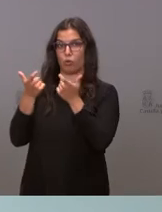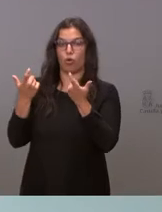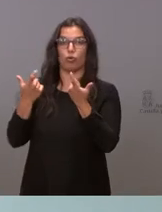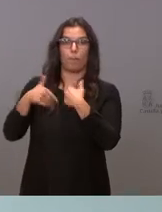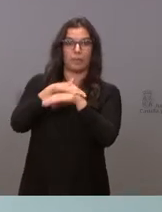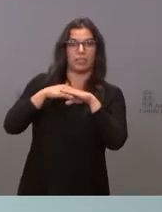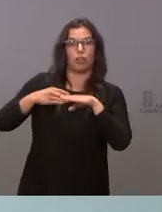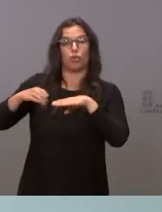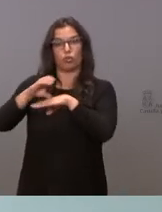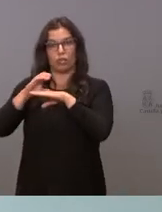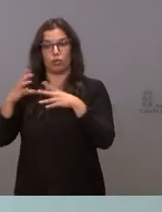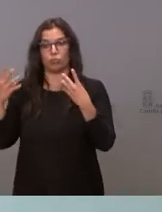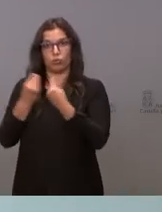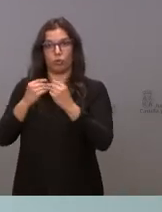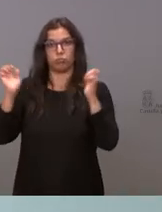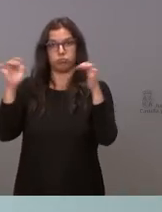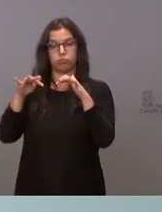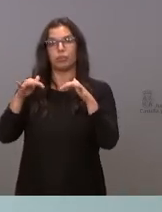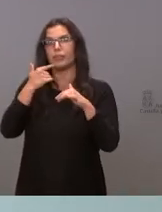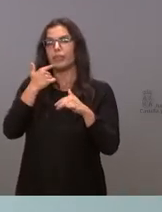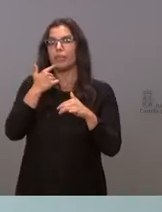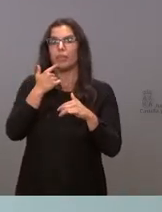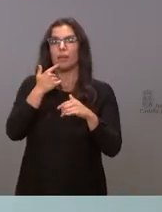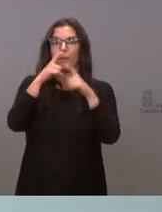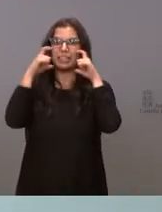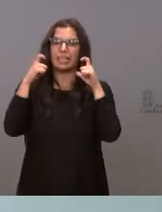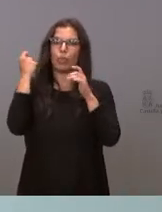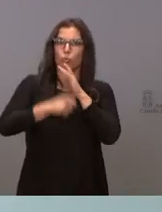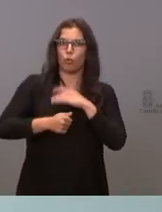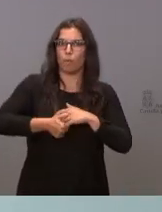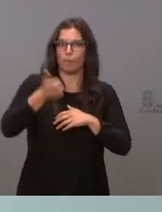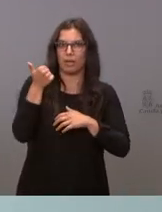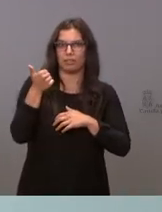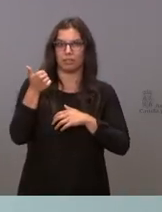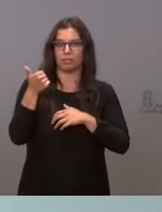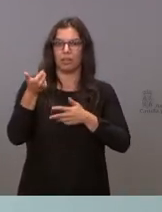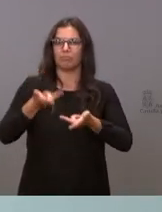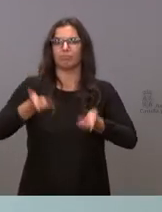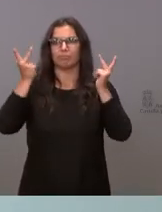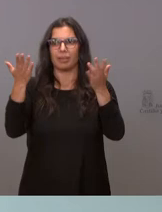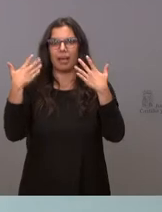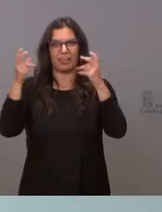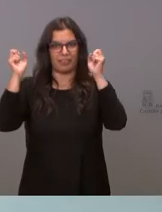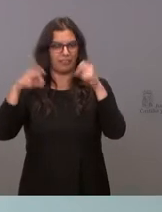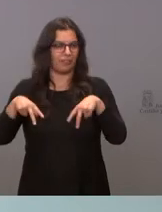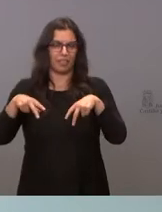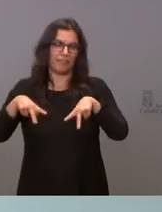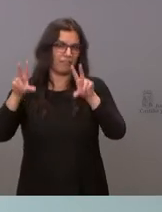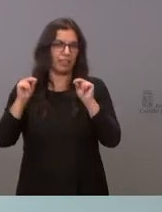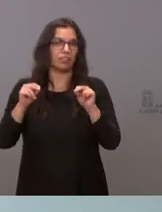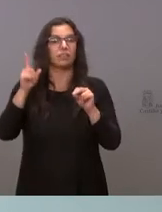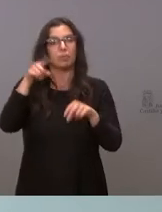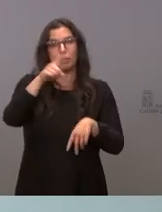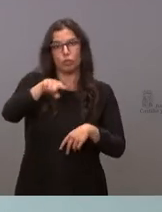y, como dirás, que siguen pidiendo el endurecimiento del uso de las mascarillas en exteriores. No sé si también van a insistir en